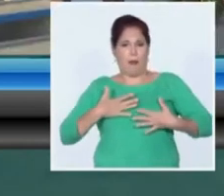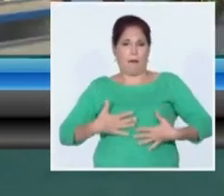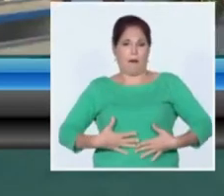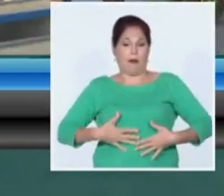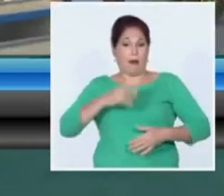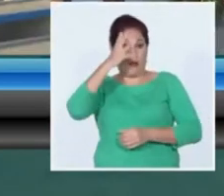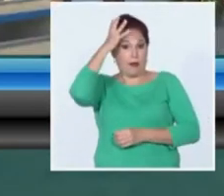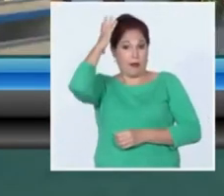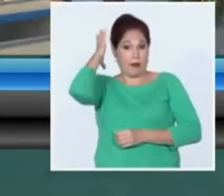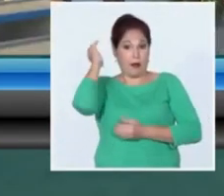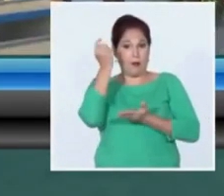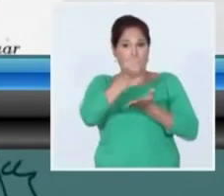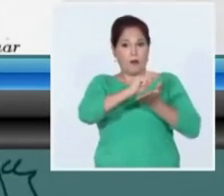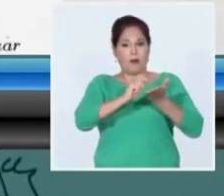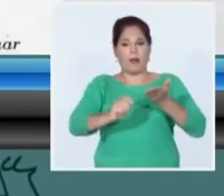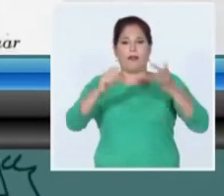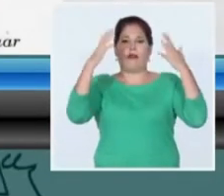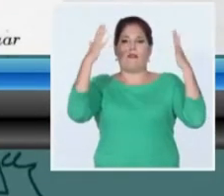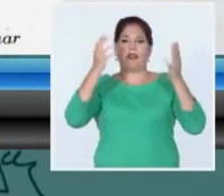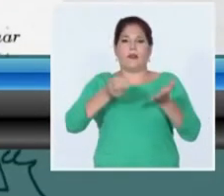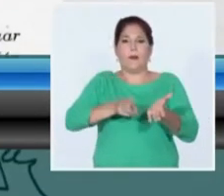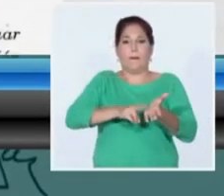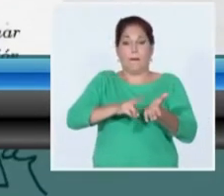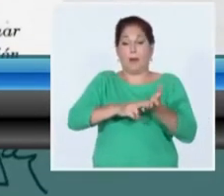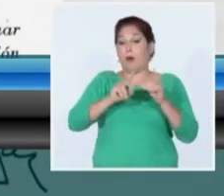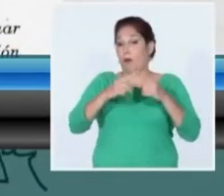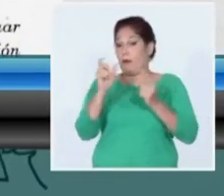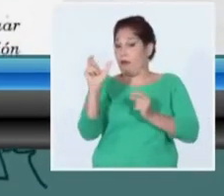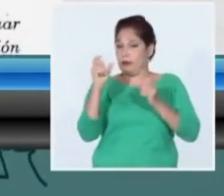una carta de felicitación a sus miembros a propósito de la fecha